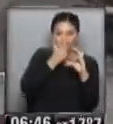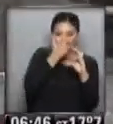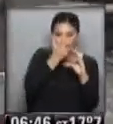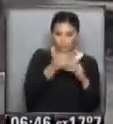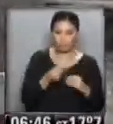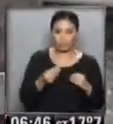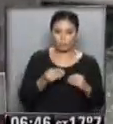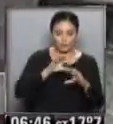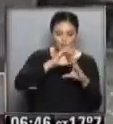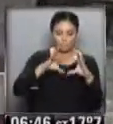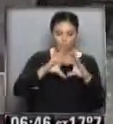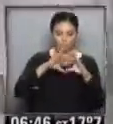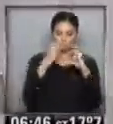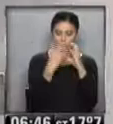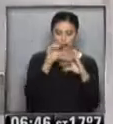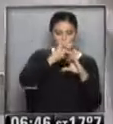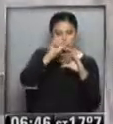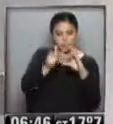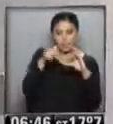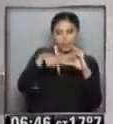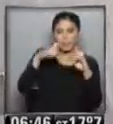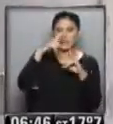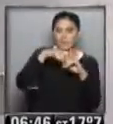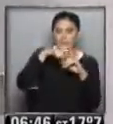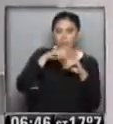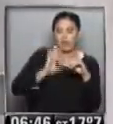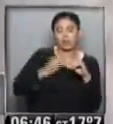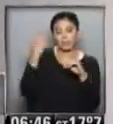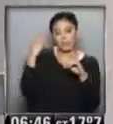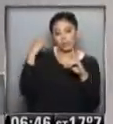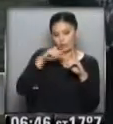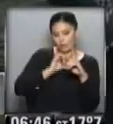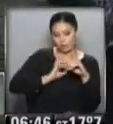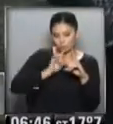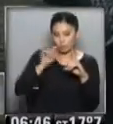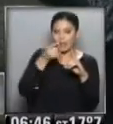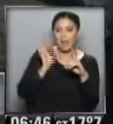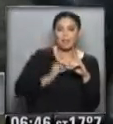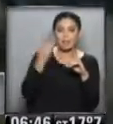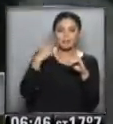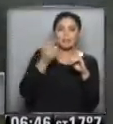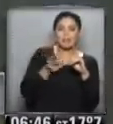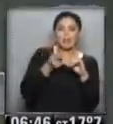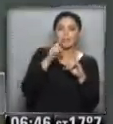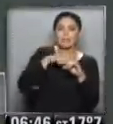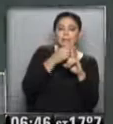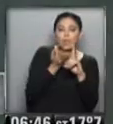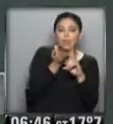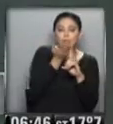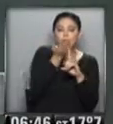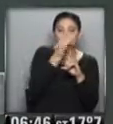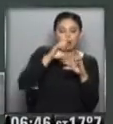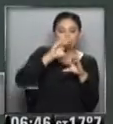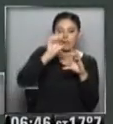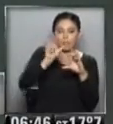del globo, del planeta este año, el año pasado, el año pasado... ...ha ido en aumento, tanto que